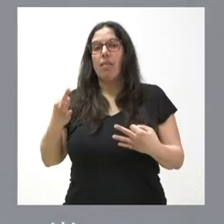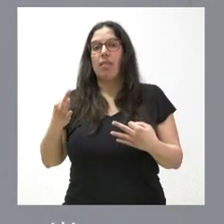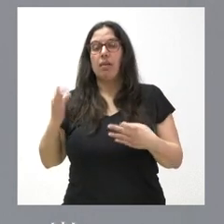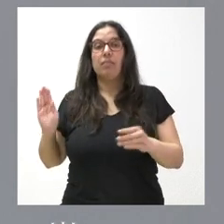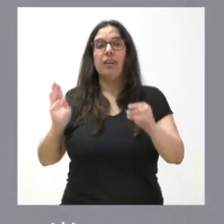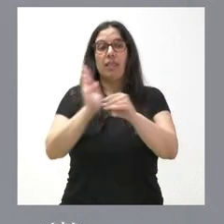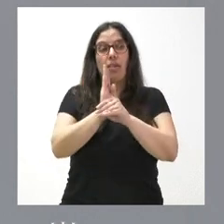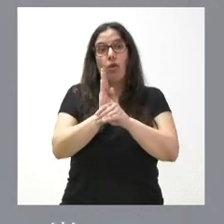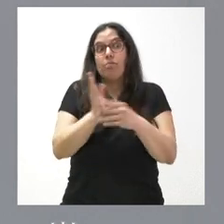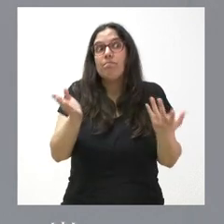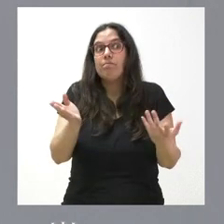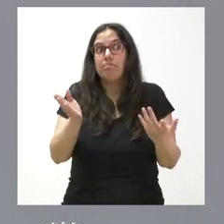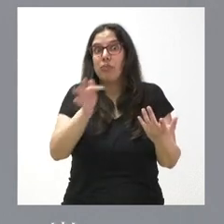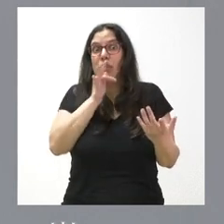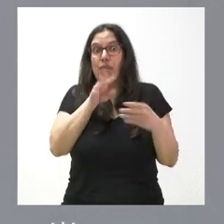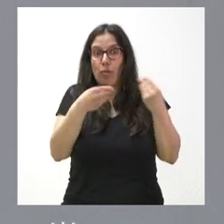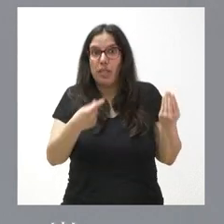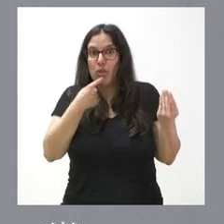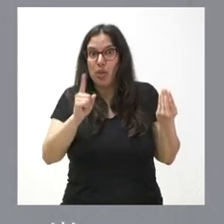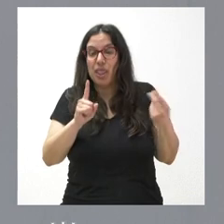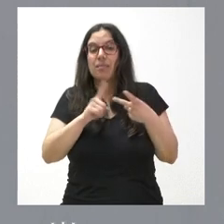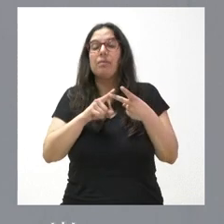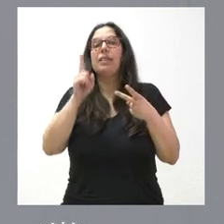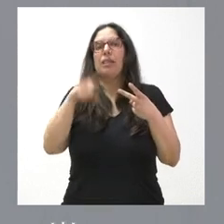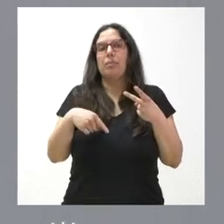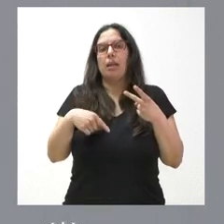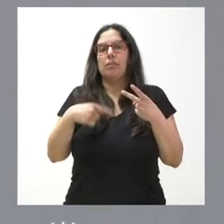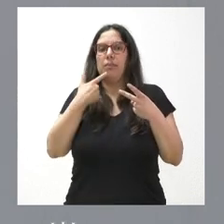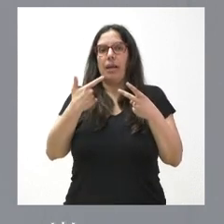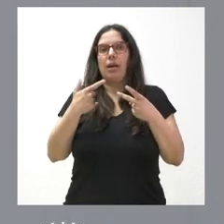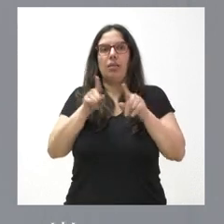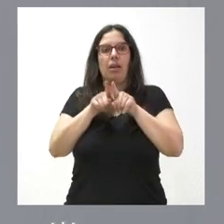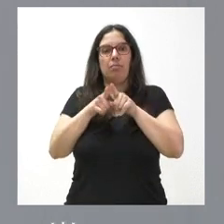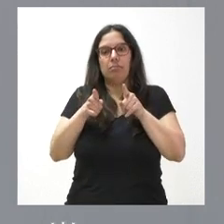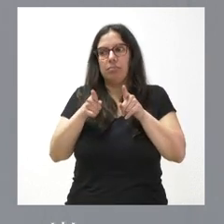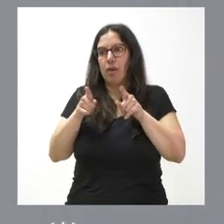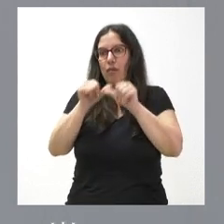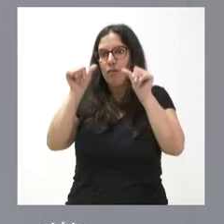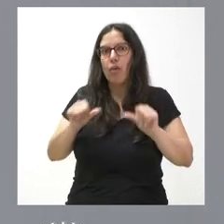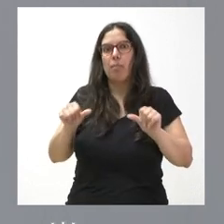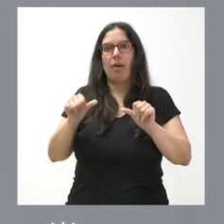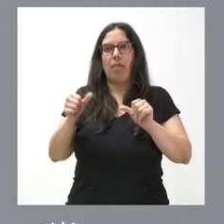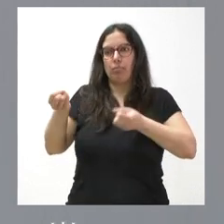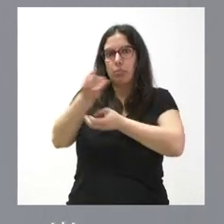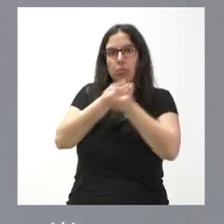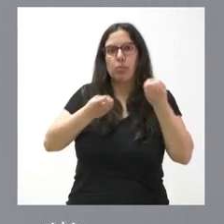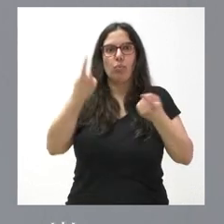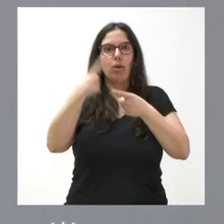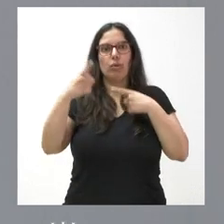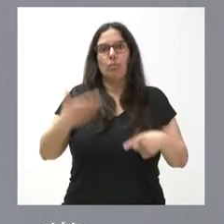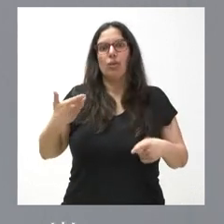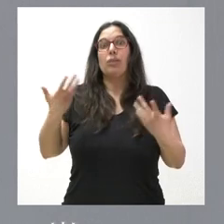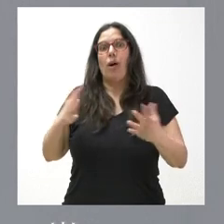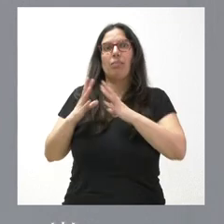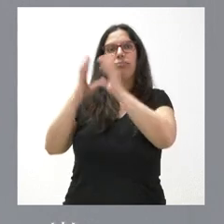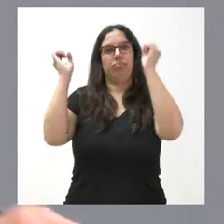no hemos visto, que queda asegurado en la documentación, y, segundo, que establecerá un cauce para garantizar lo que tiene que ser algo importante, que es el consenso